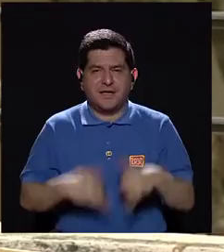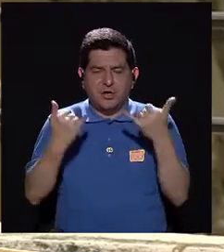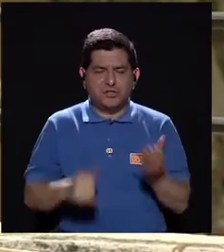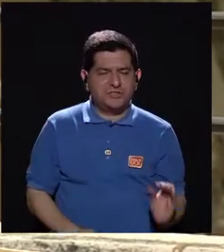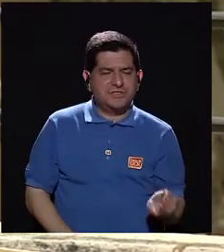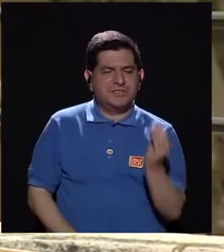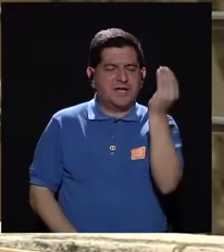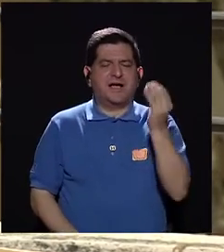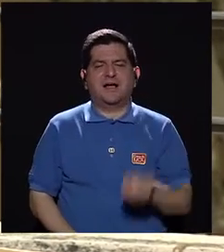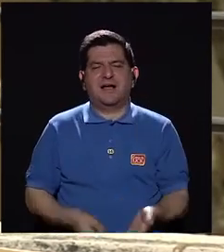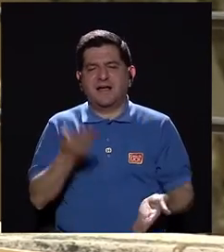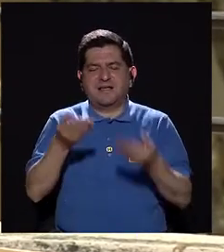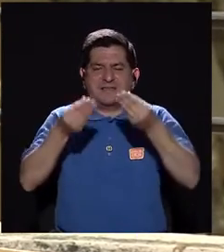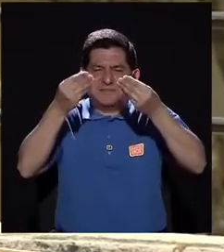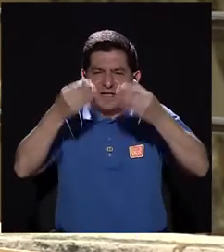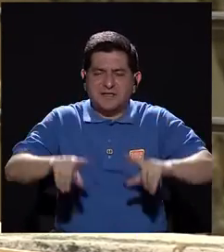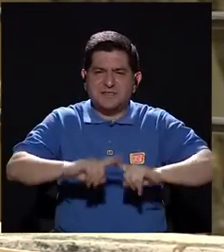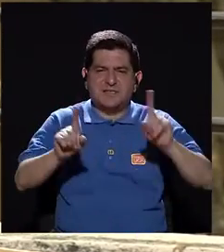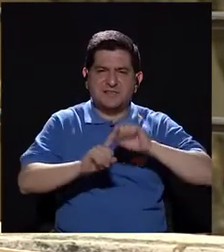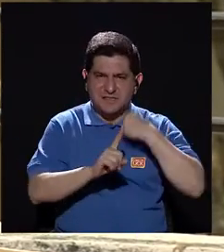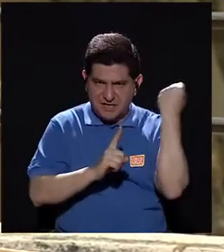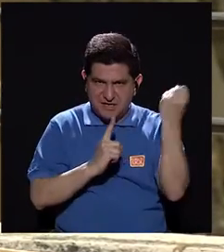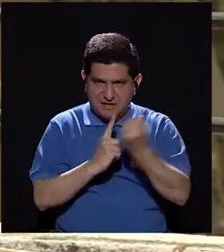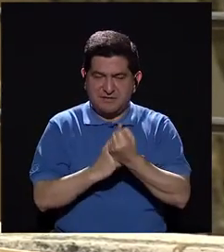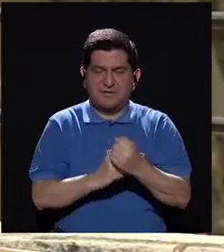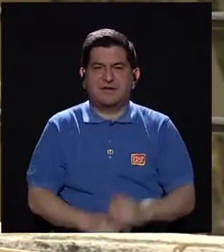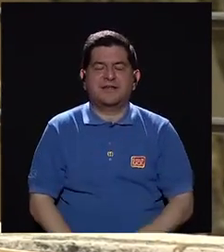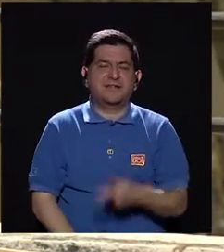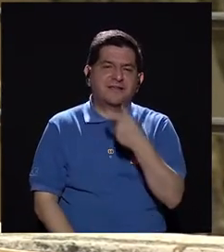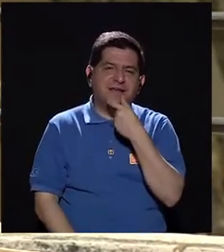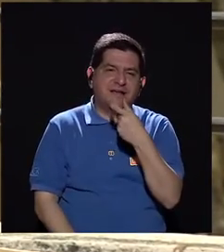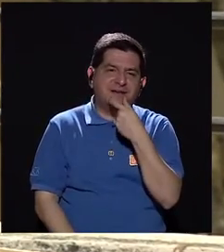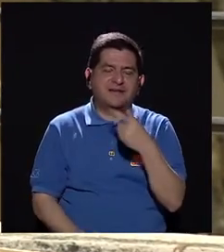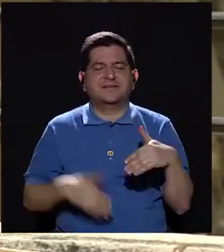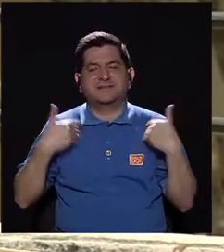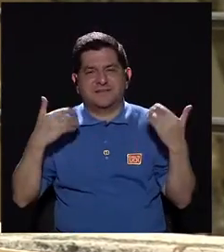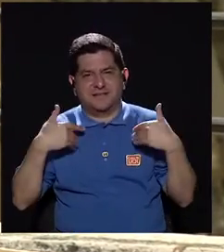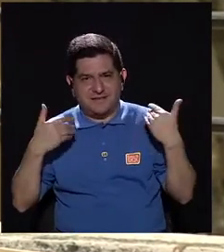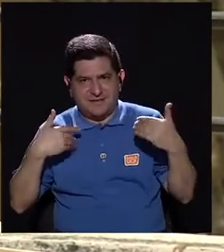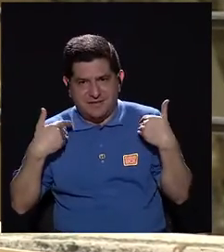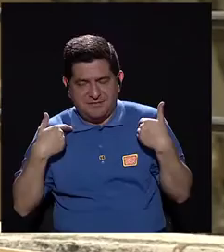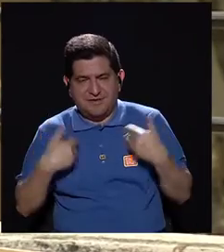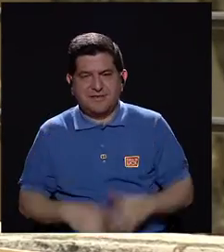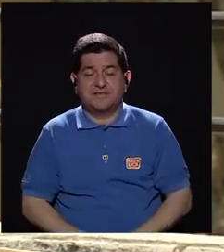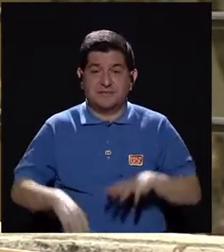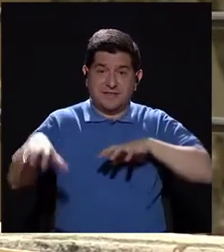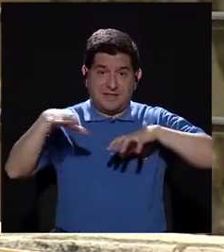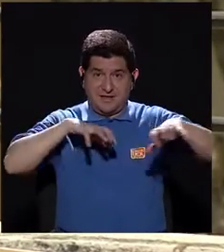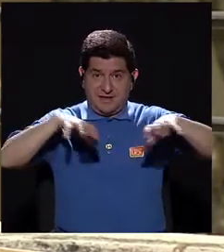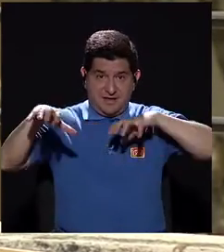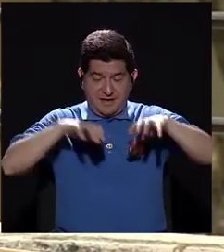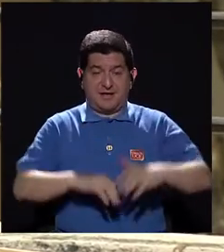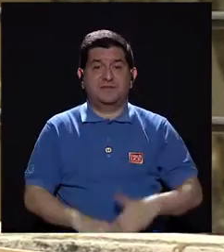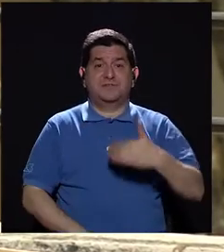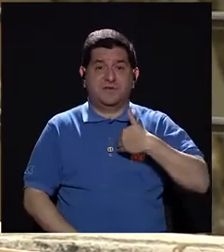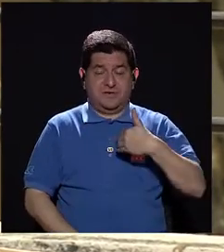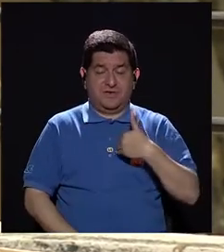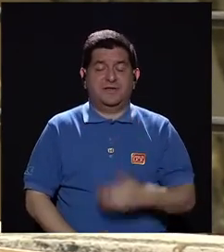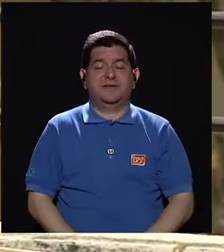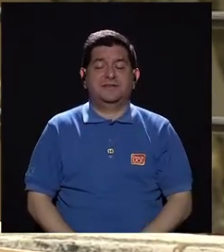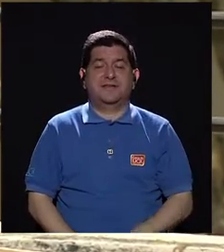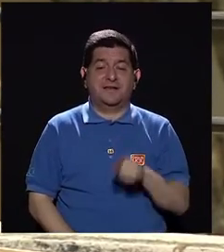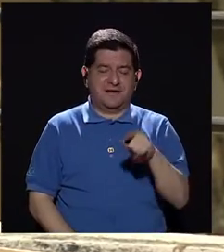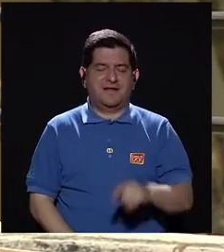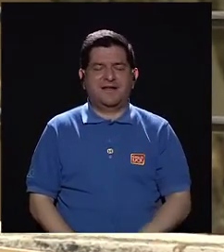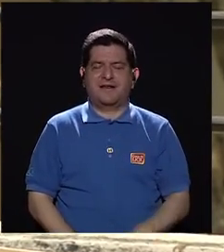a medida que vamos creciendo, vamos perdiendo por diferentes situaciones la risa, la felicidad y el acto que tiene lo